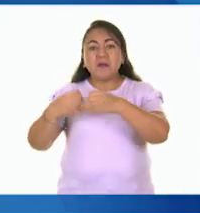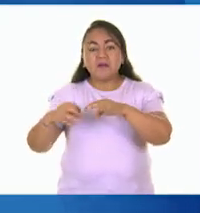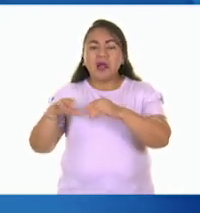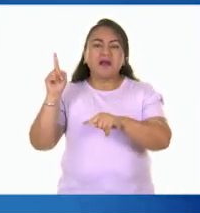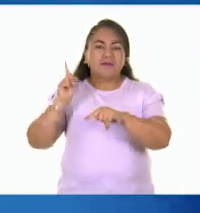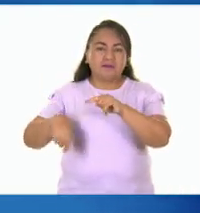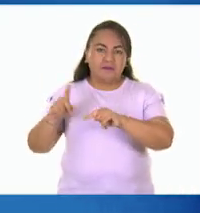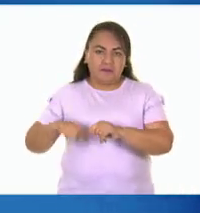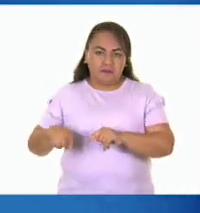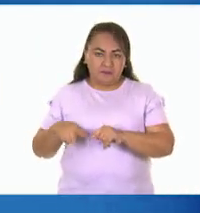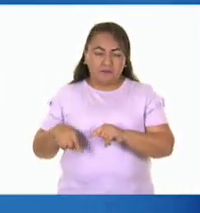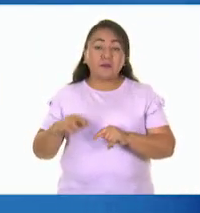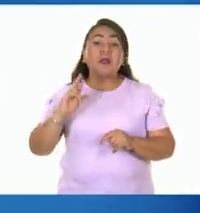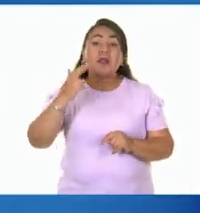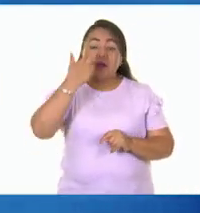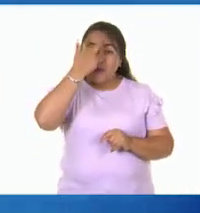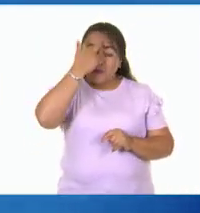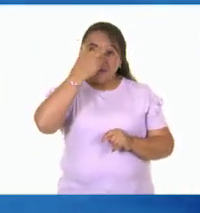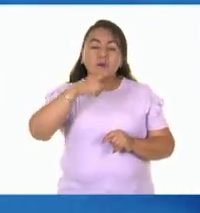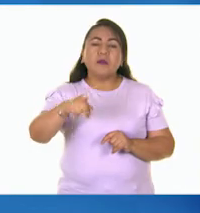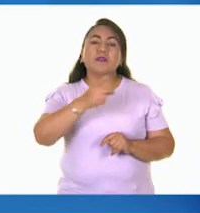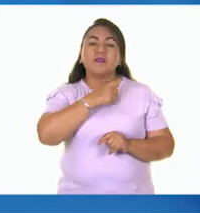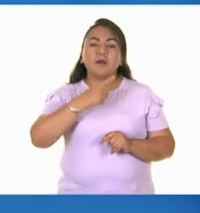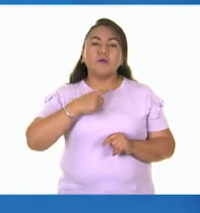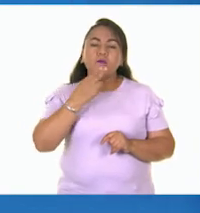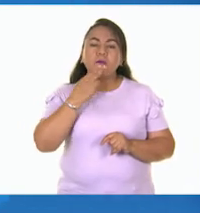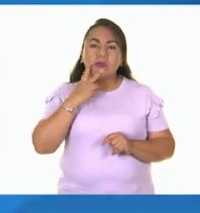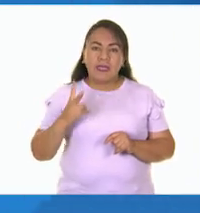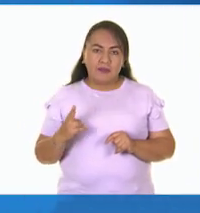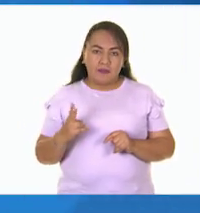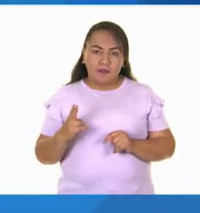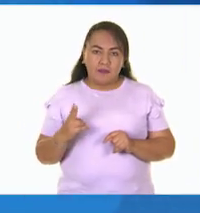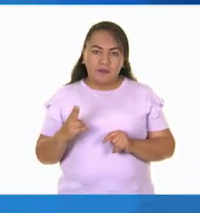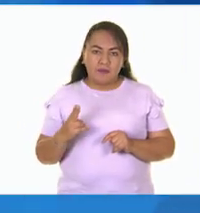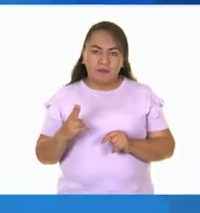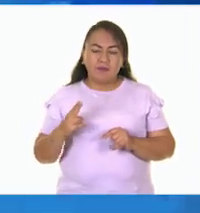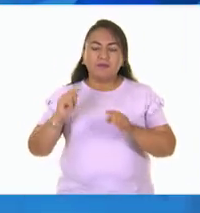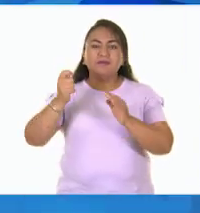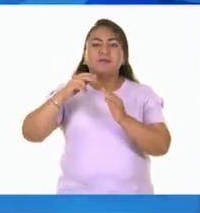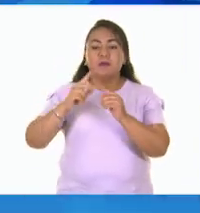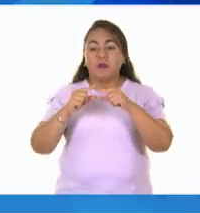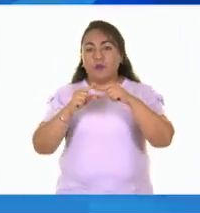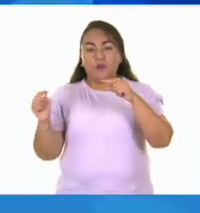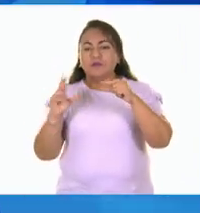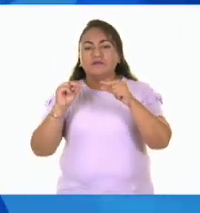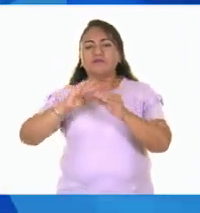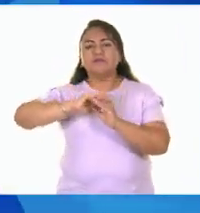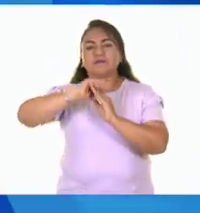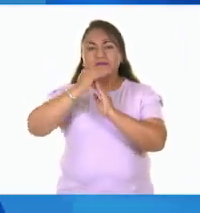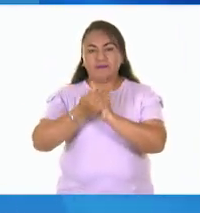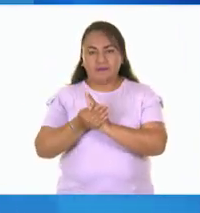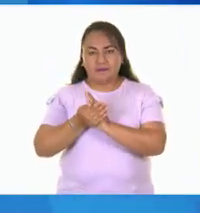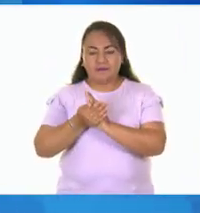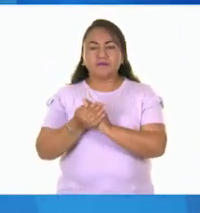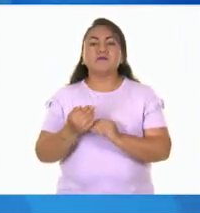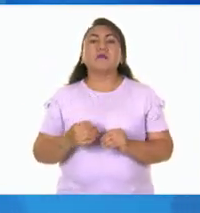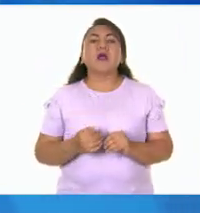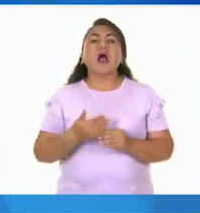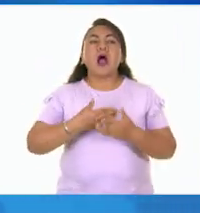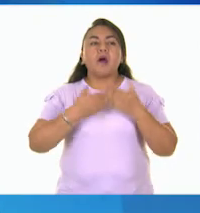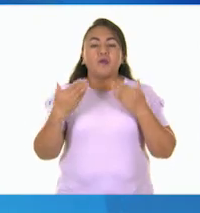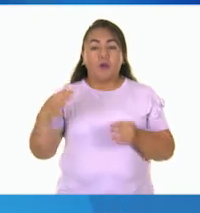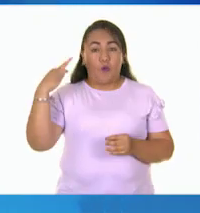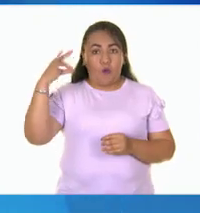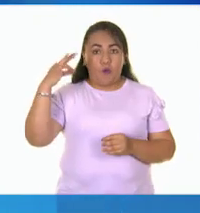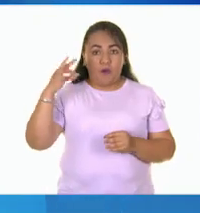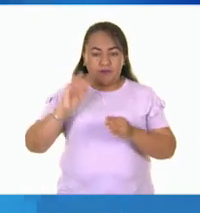del papel. Recuerda usar unas tijeras de punta roma. Vamos a sujetar una de nuestras